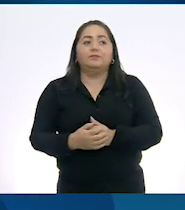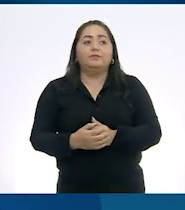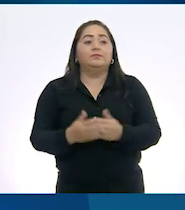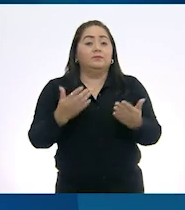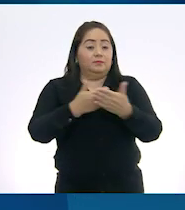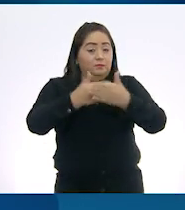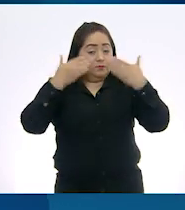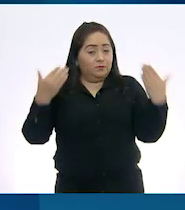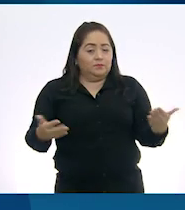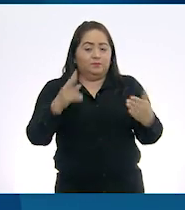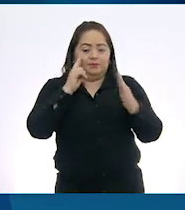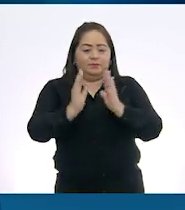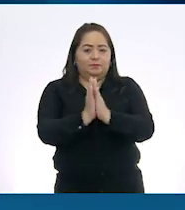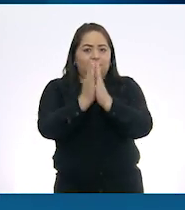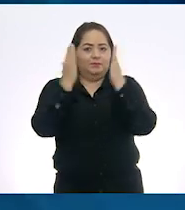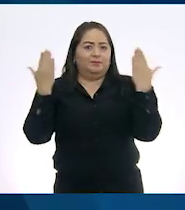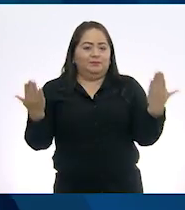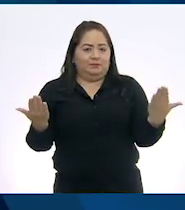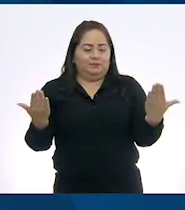vamos a abrirlo.